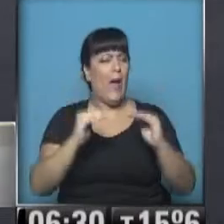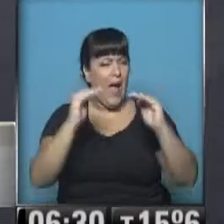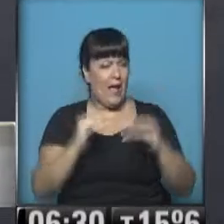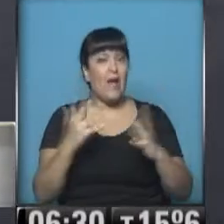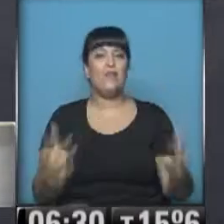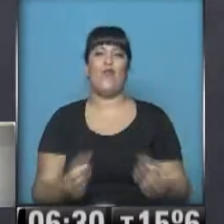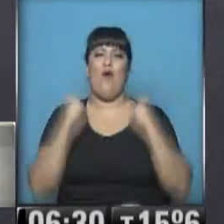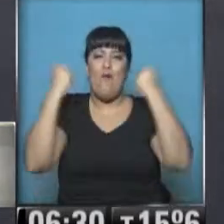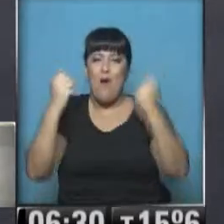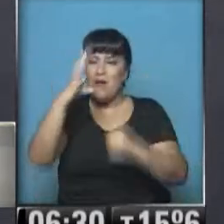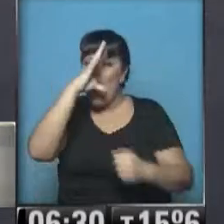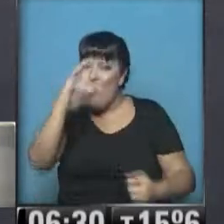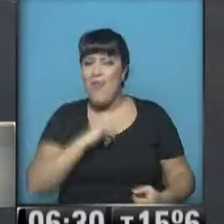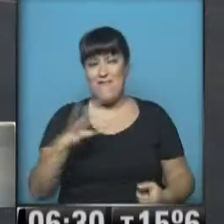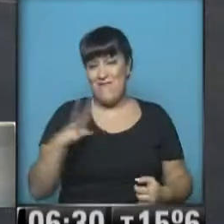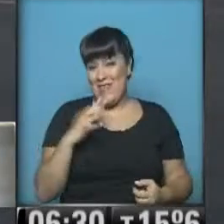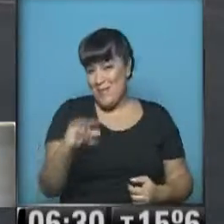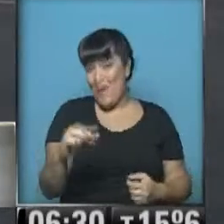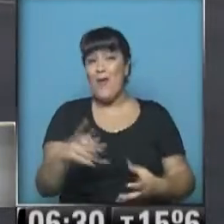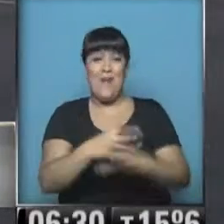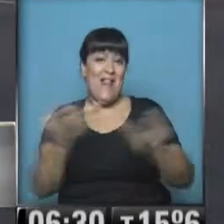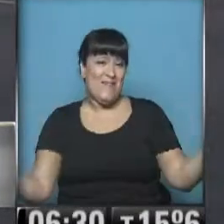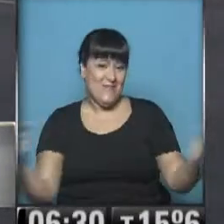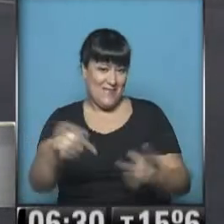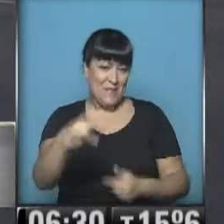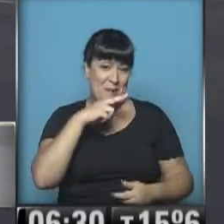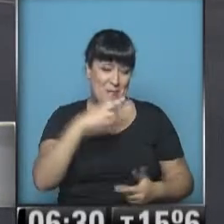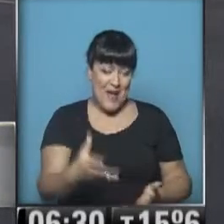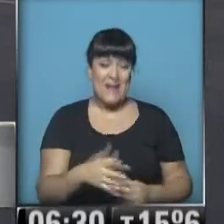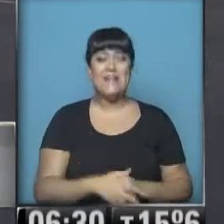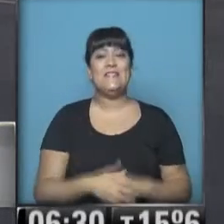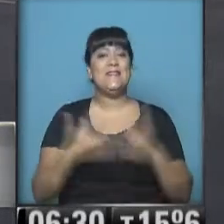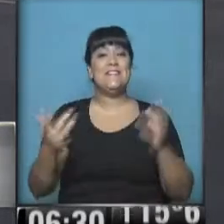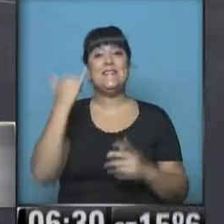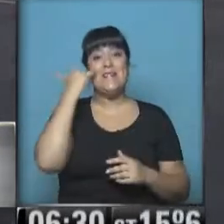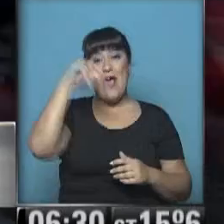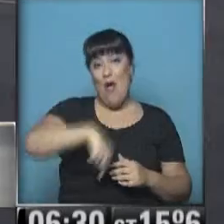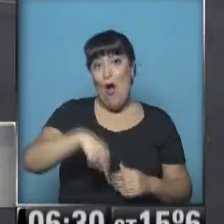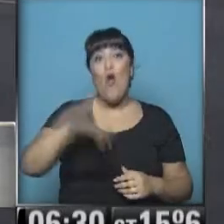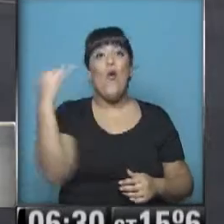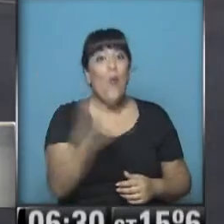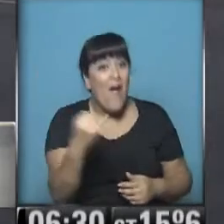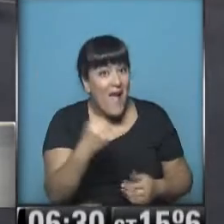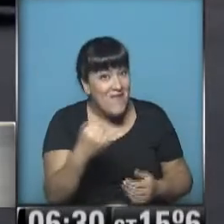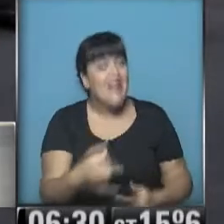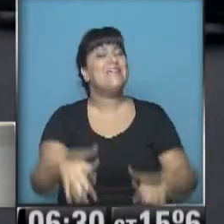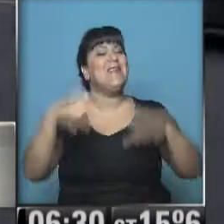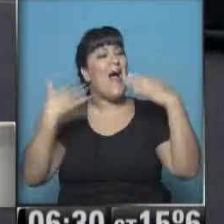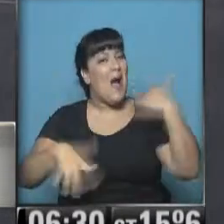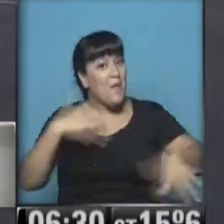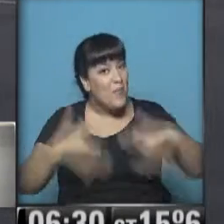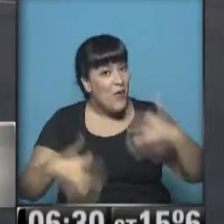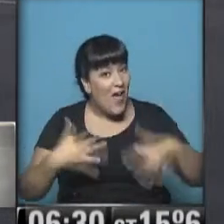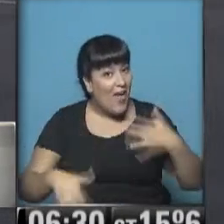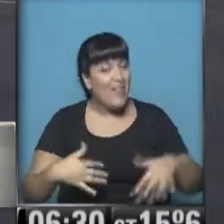¡Fuerza, coraje! Falta poquito para terminar la semana. Ya es jueves, apurarnos a hacer todo lo que